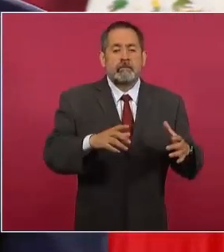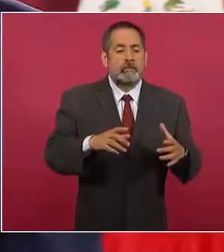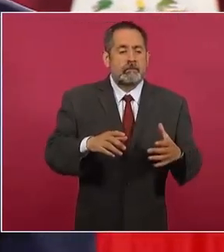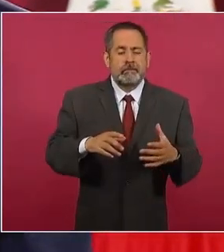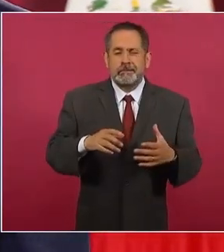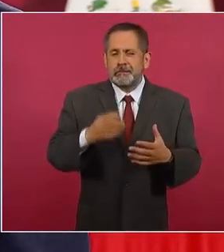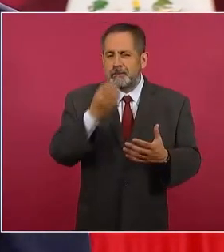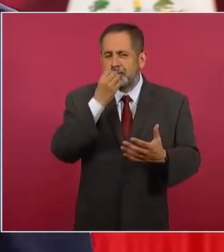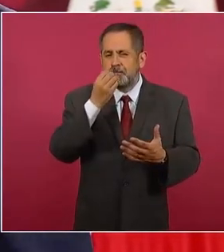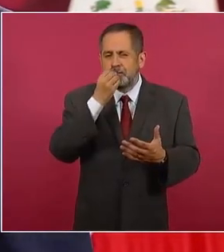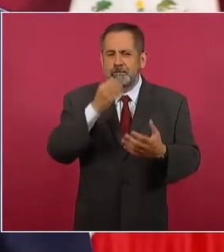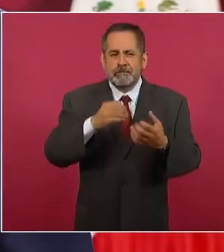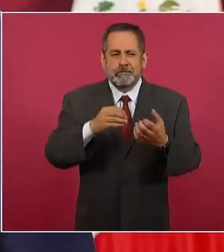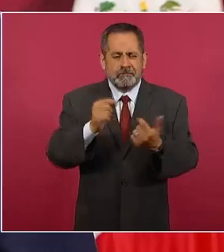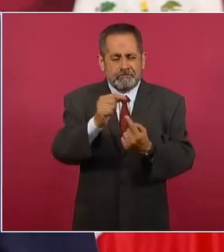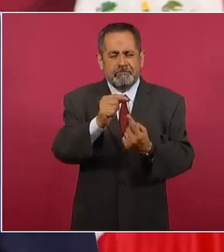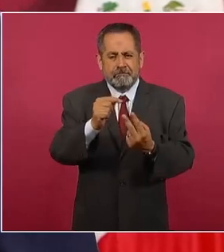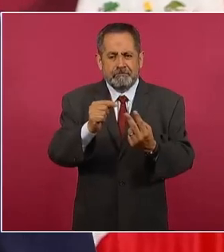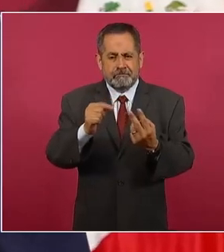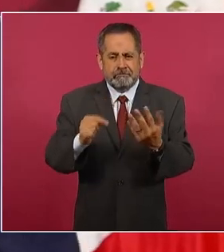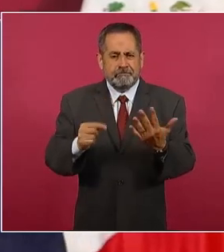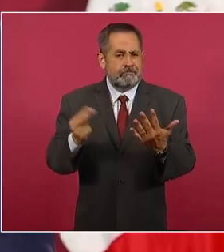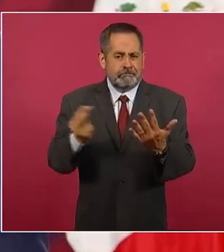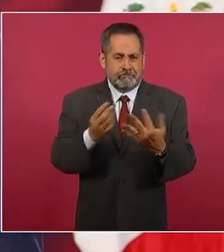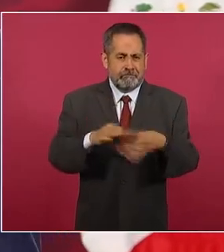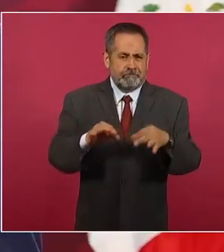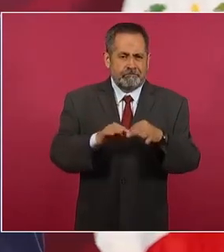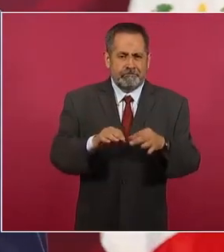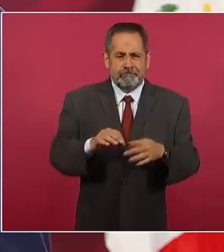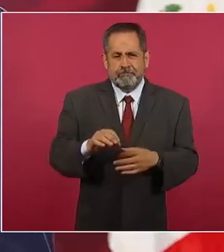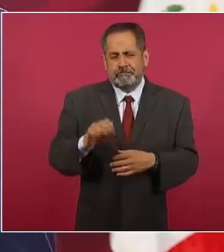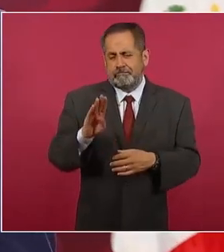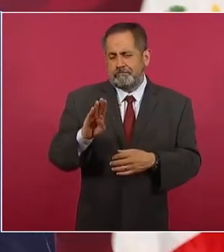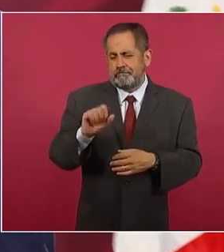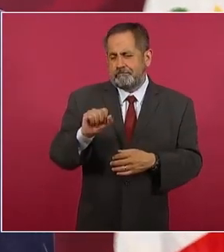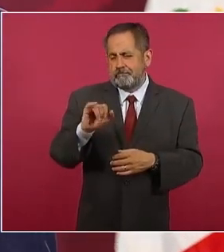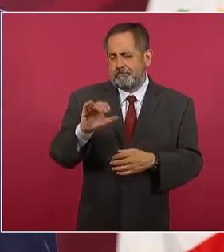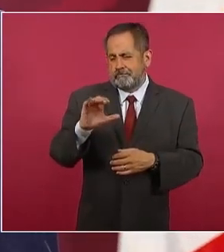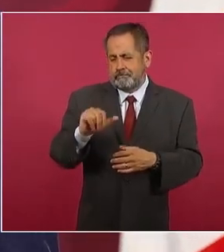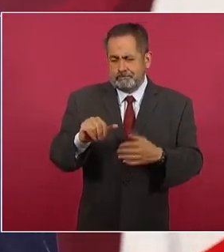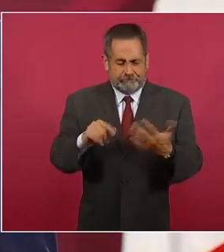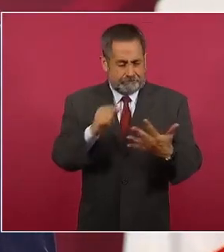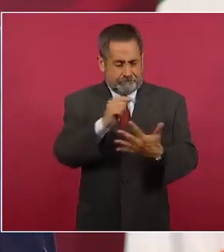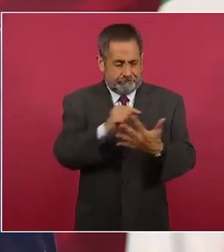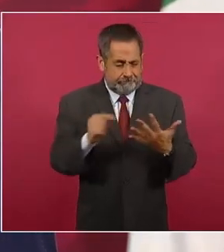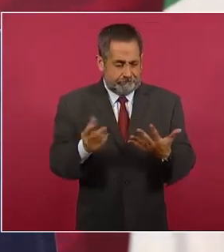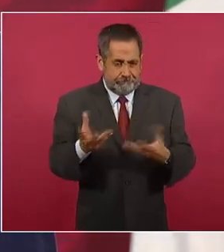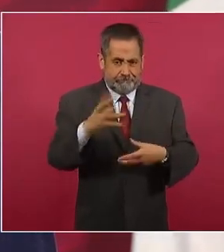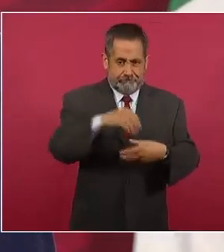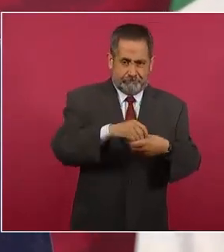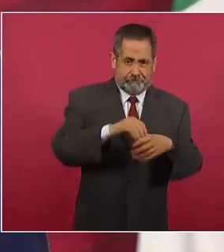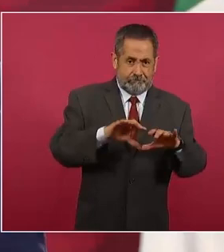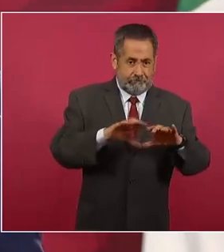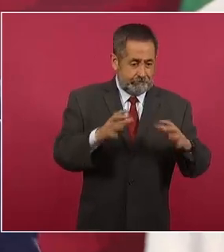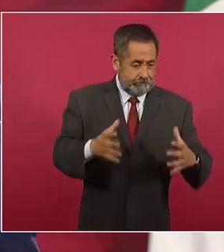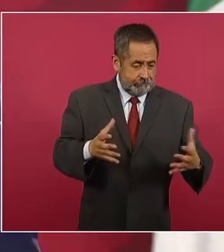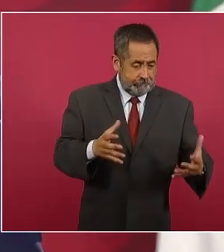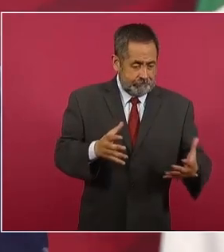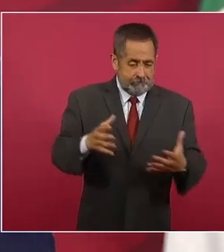canasta básica de alimentos tenga un precio justo.